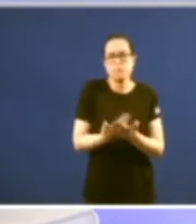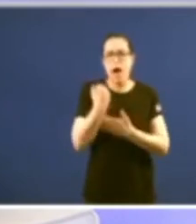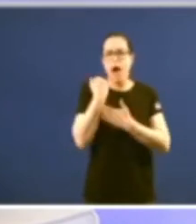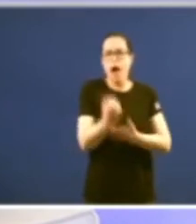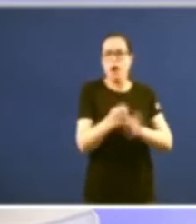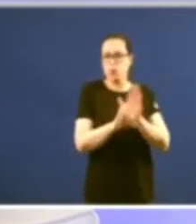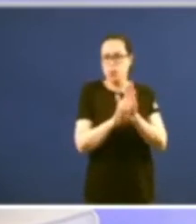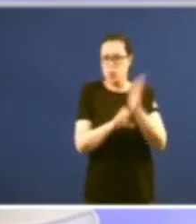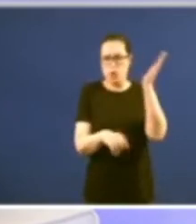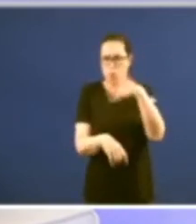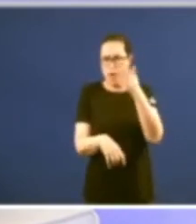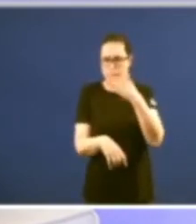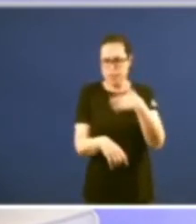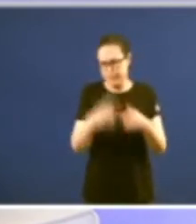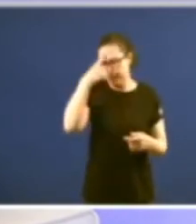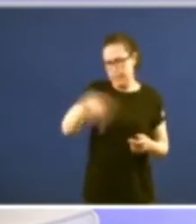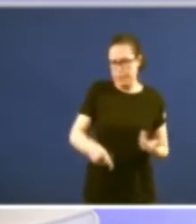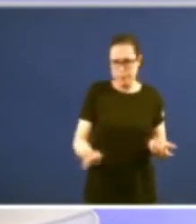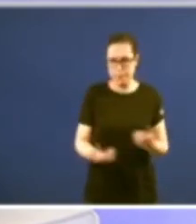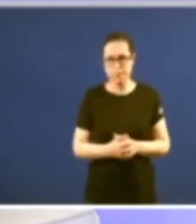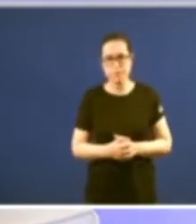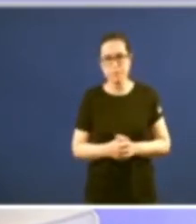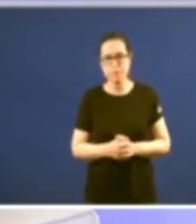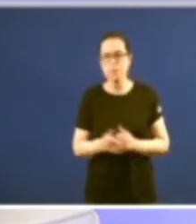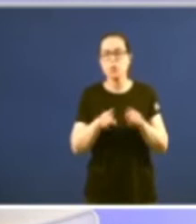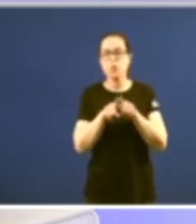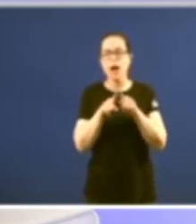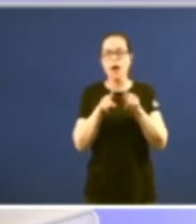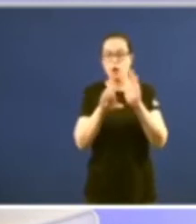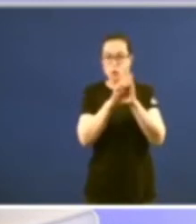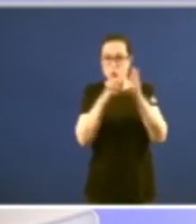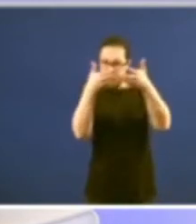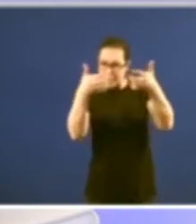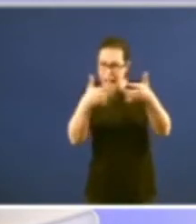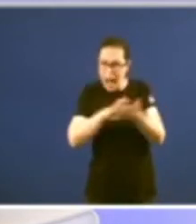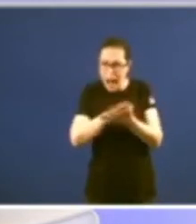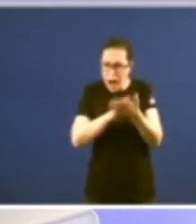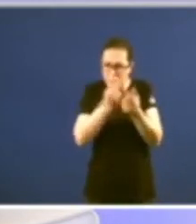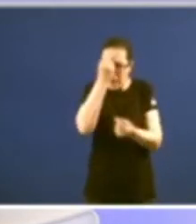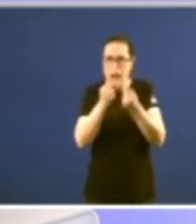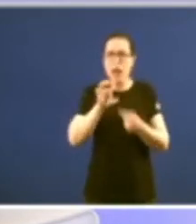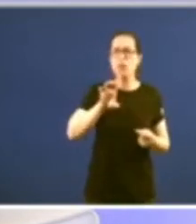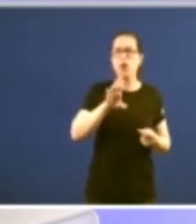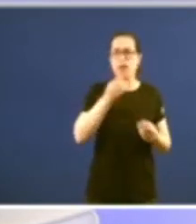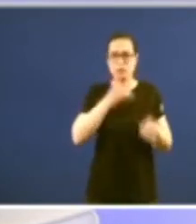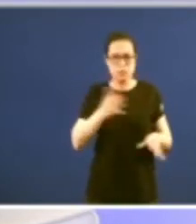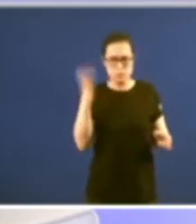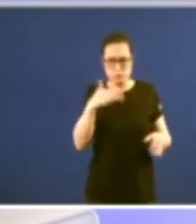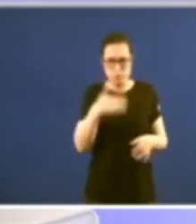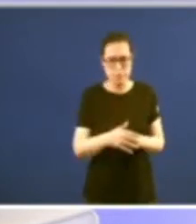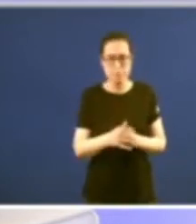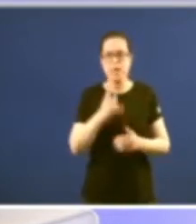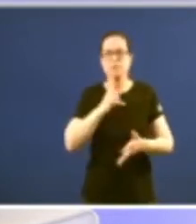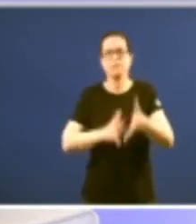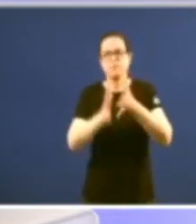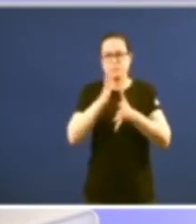ben sabido polos constitucionalistas non hai ningún término na Constitución que se refira ás nacionalidades históricas ben volvo ao punto